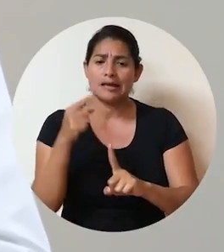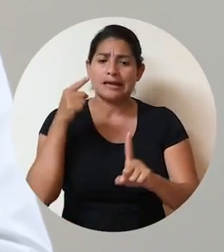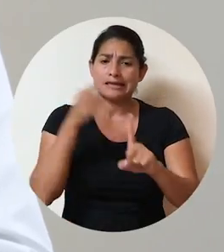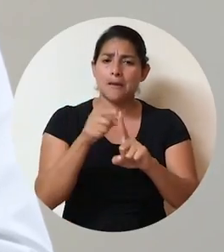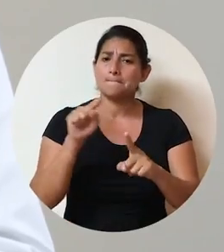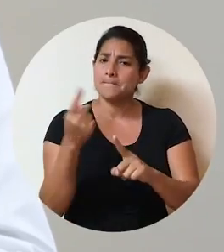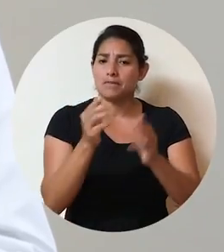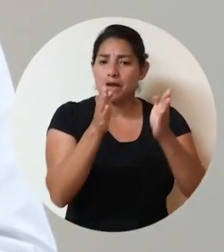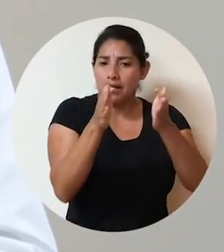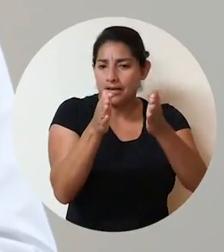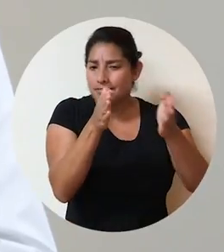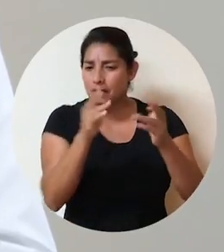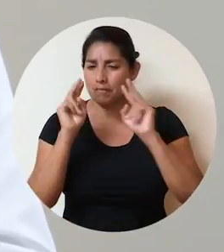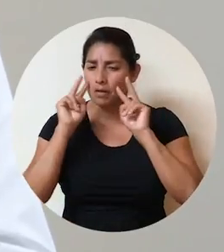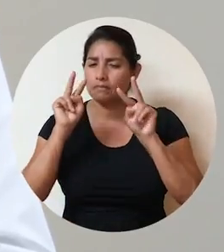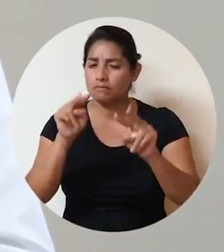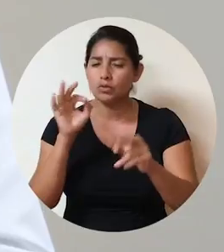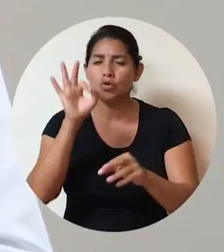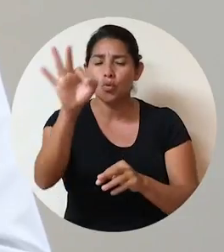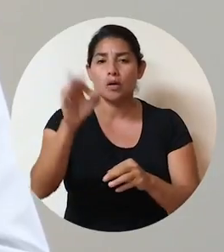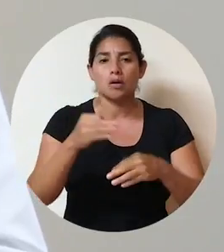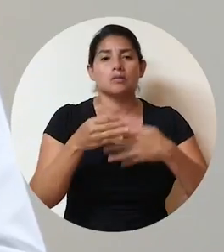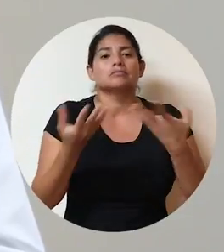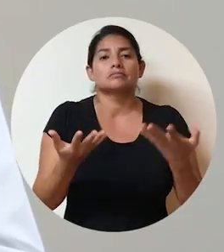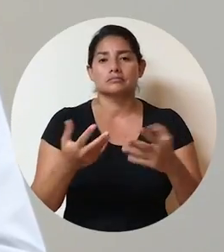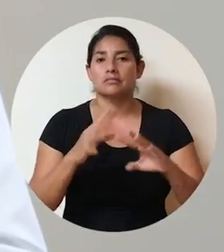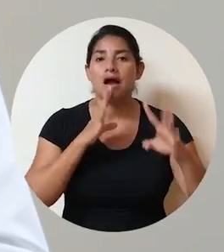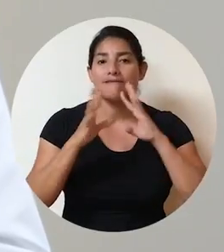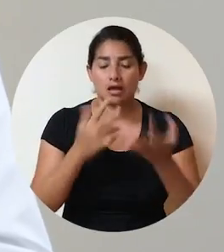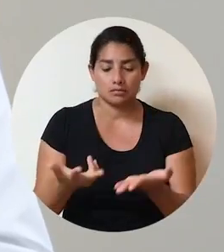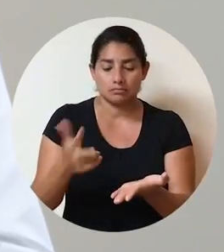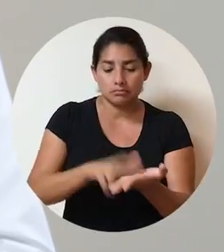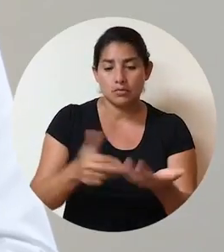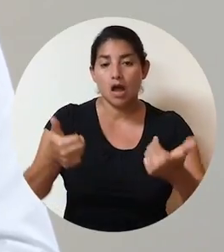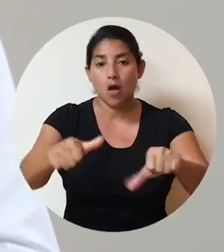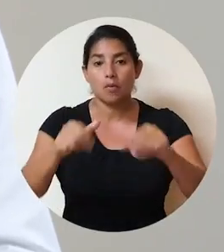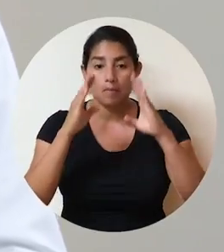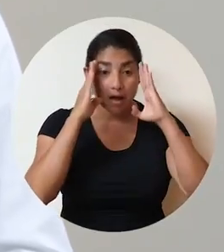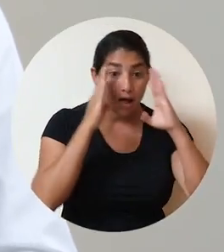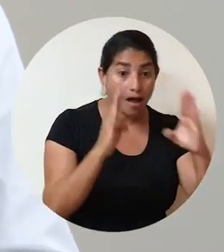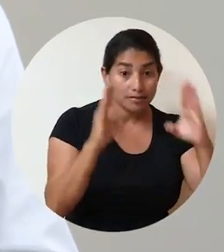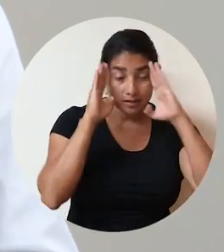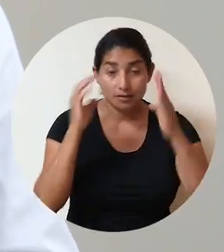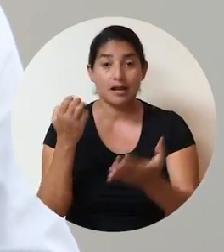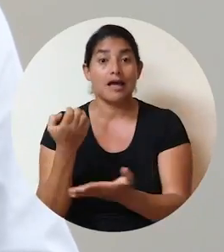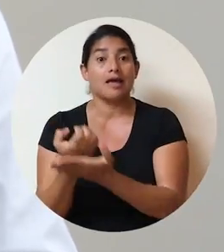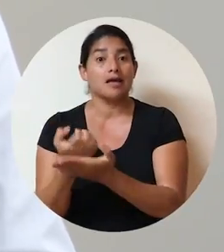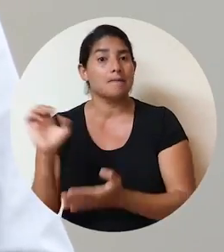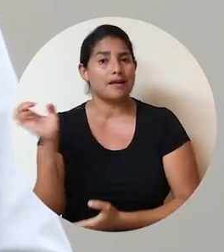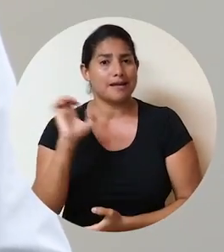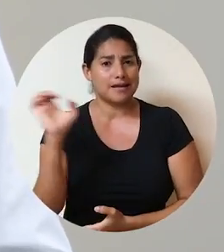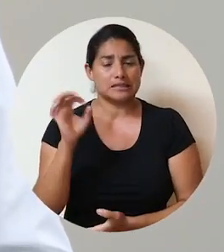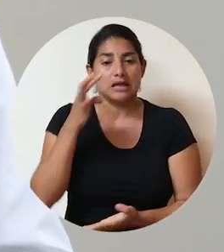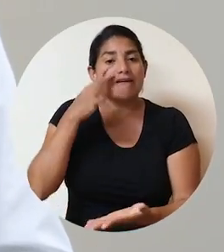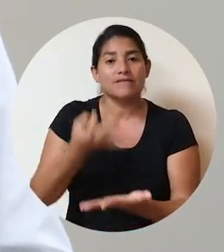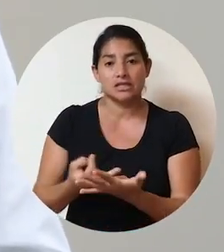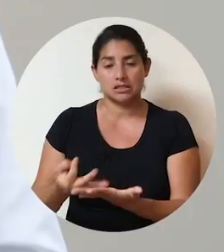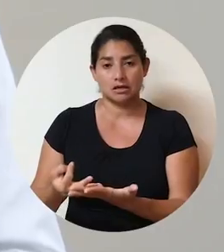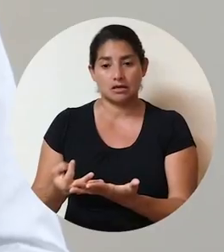cuya primera etapa tiene como misión producir acuerdos para atender la emergencia fiscal.